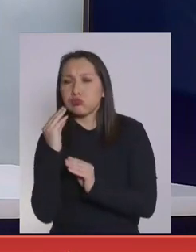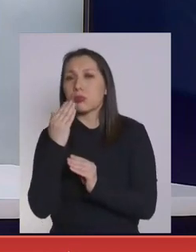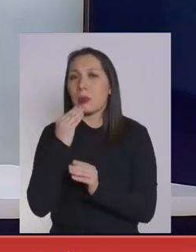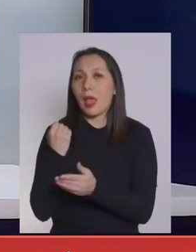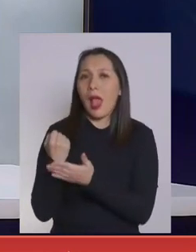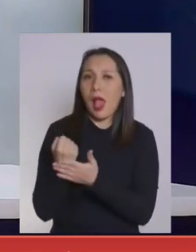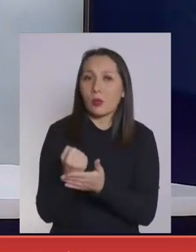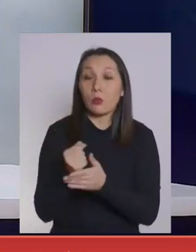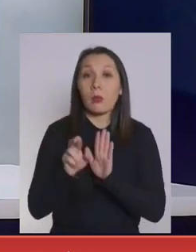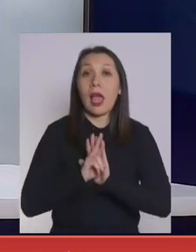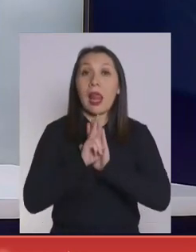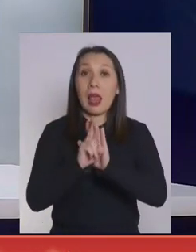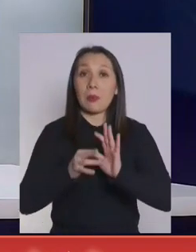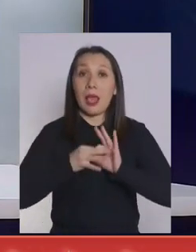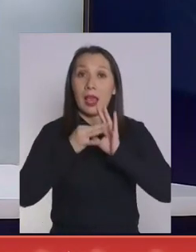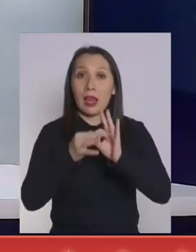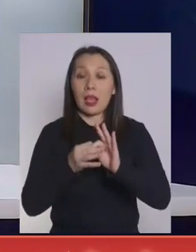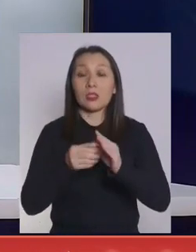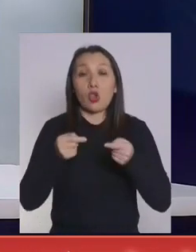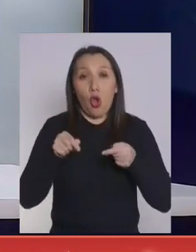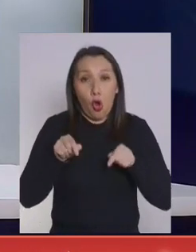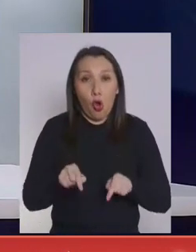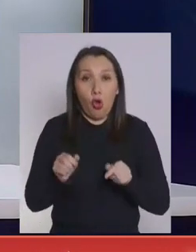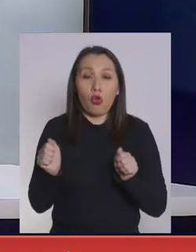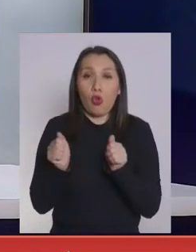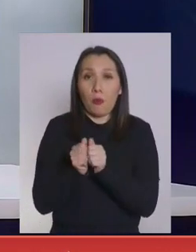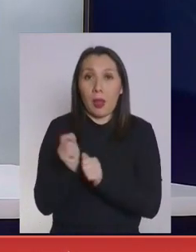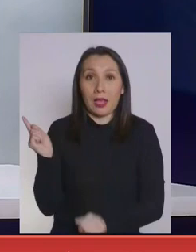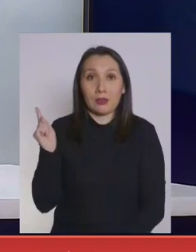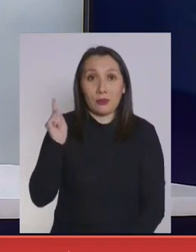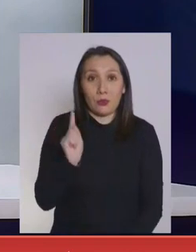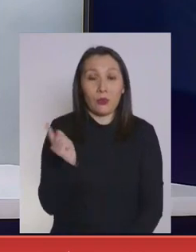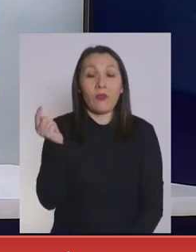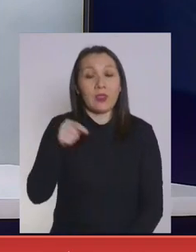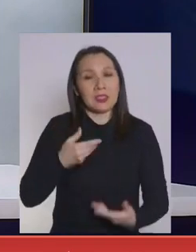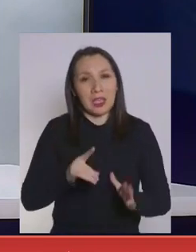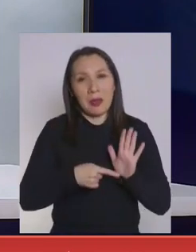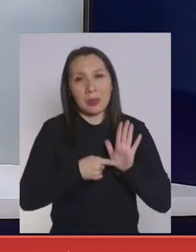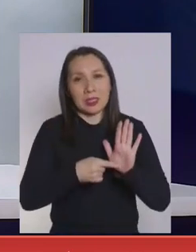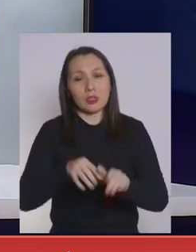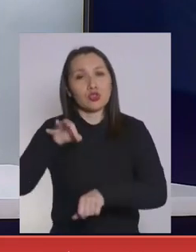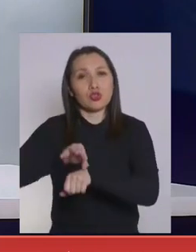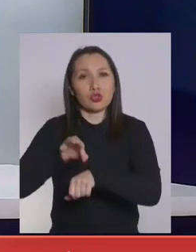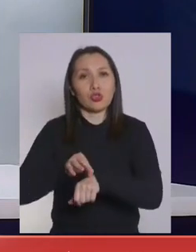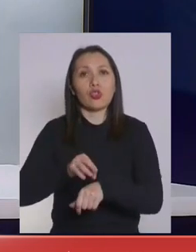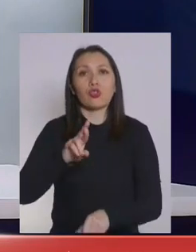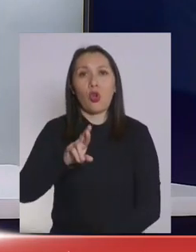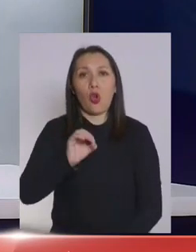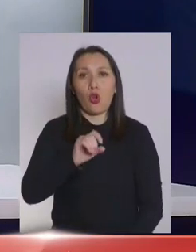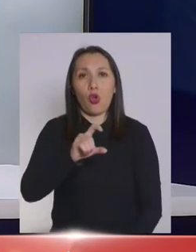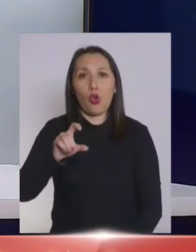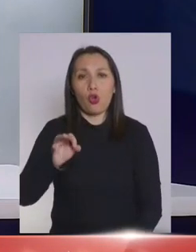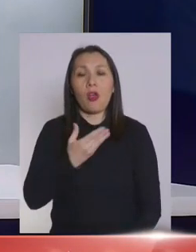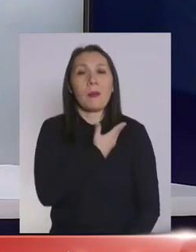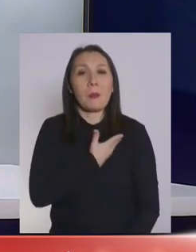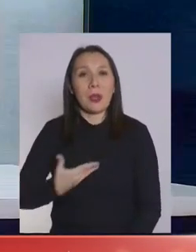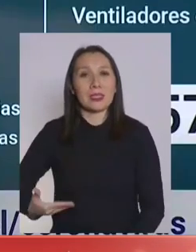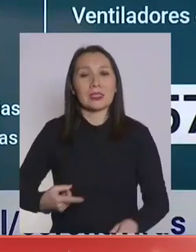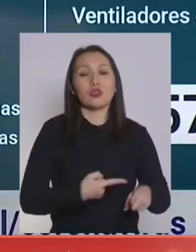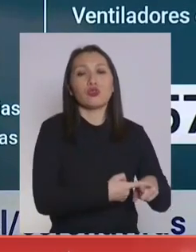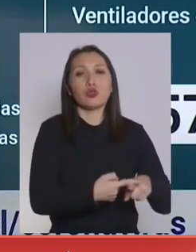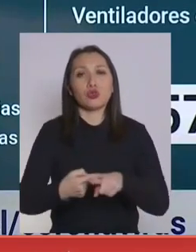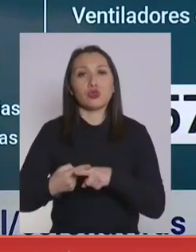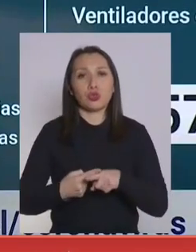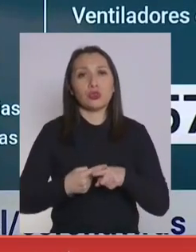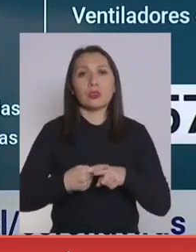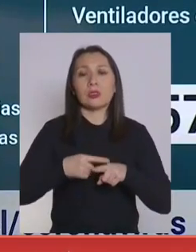Para representar este agradecimiento, está con nosotros, ya lo presentó el Ministro, el doctor Cristian Rocco, Presidente de la Sociedad de